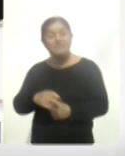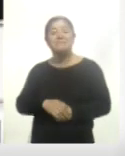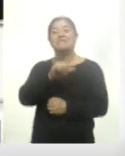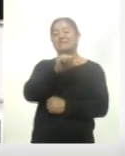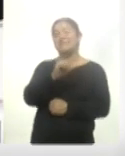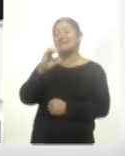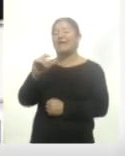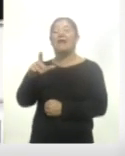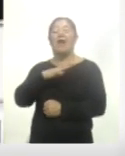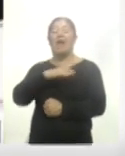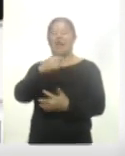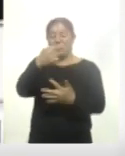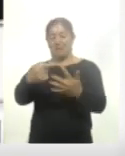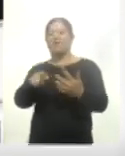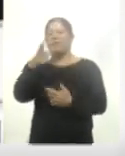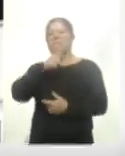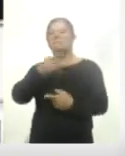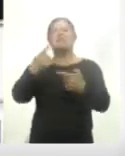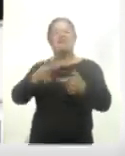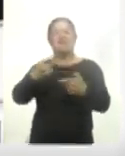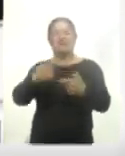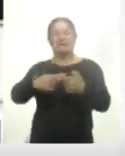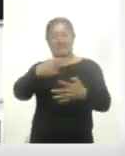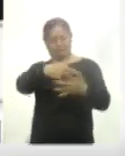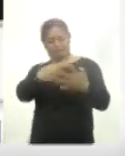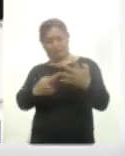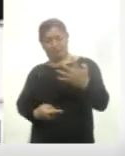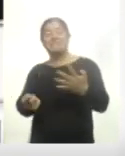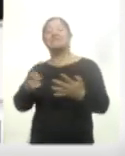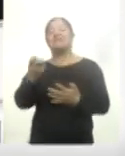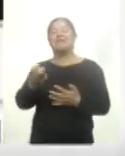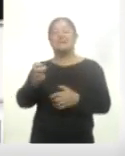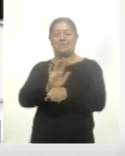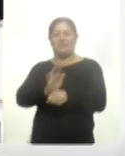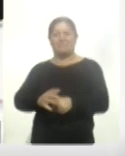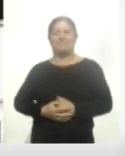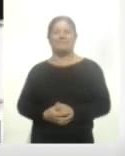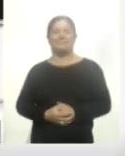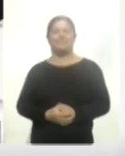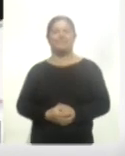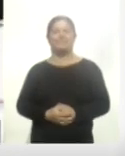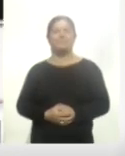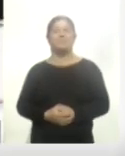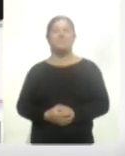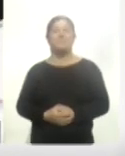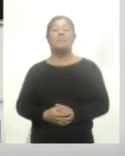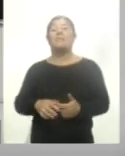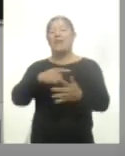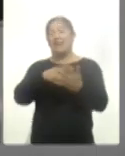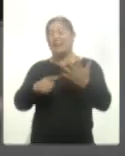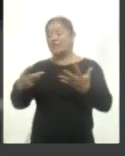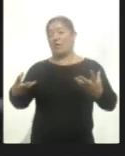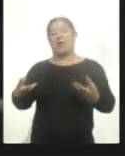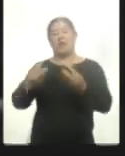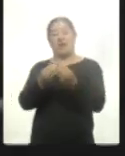Kanda entre ellos, pero tú platícanos, ¿quiénes forman parte de esta gran aventura? Es una reunión, es un